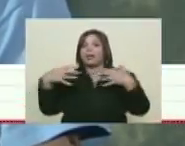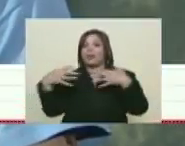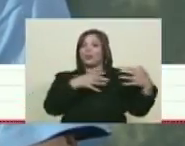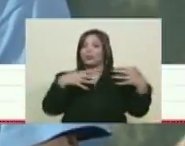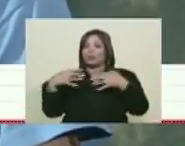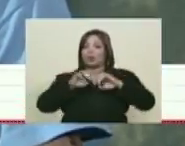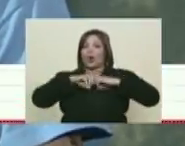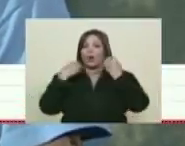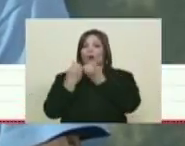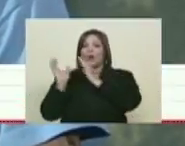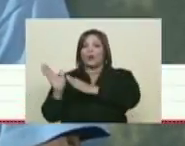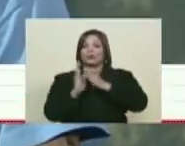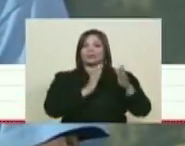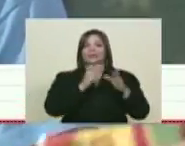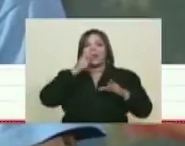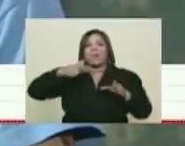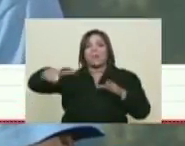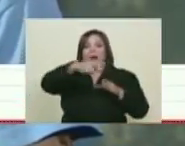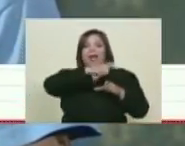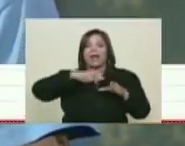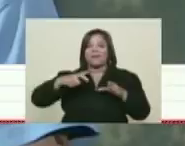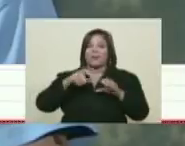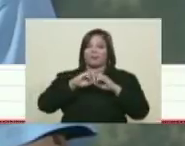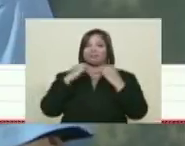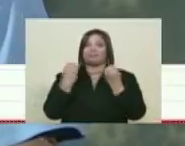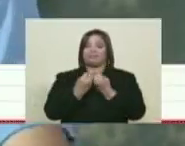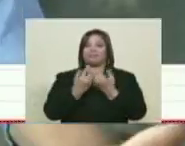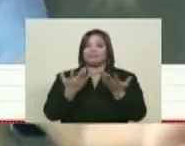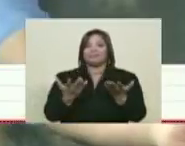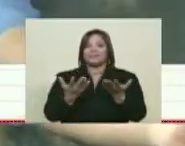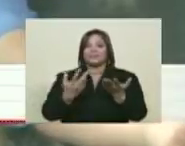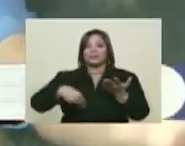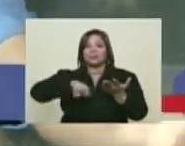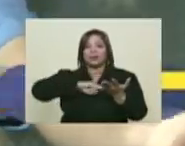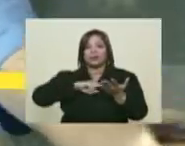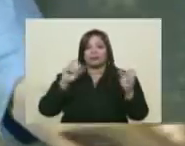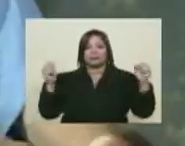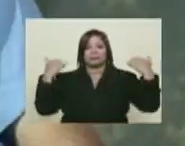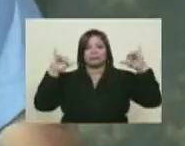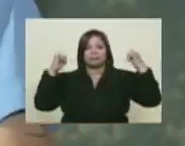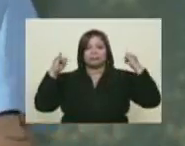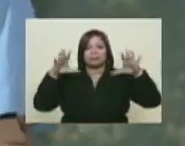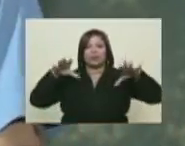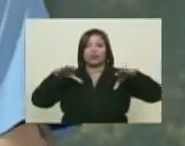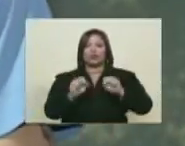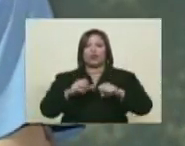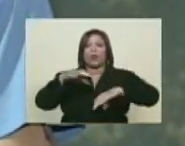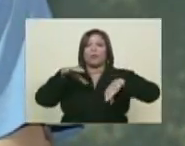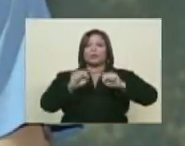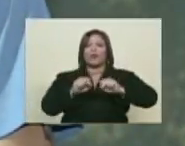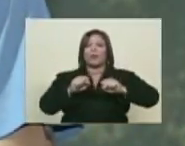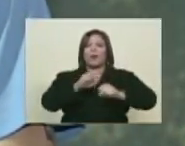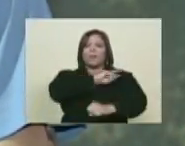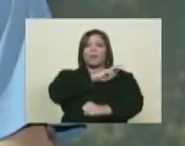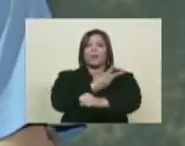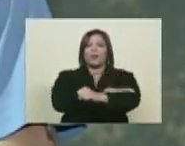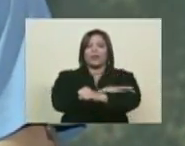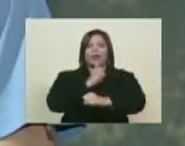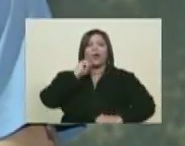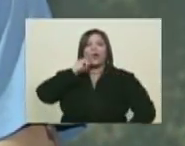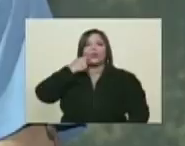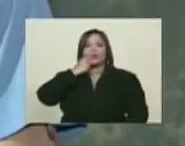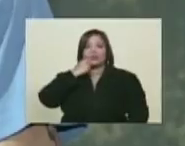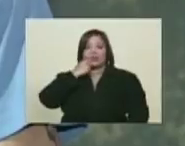años de organización popular, 100 años que nosotros conmemoramos la toma del poder en Rusia